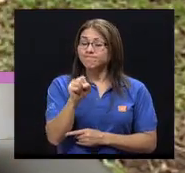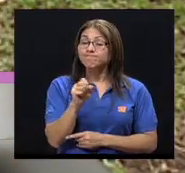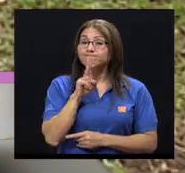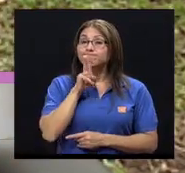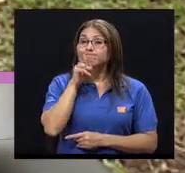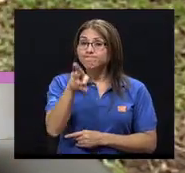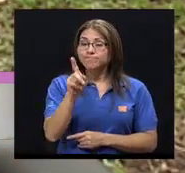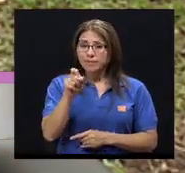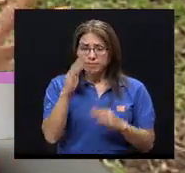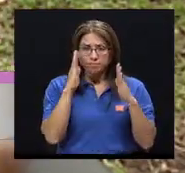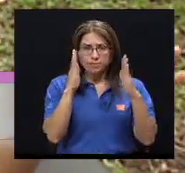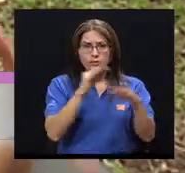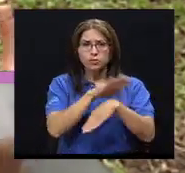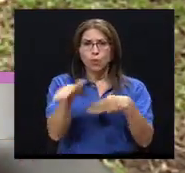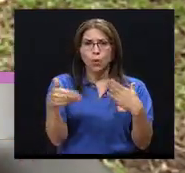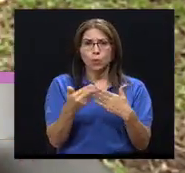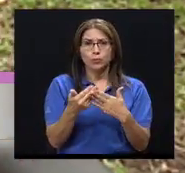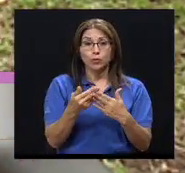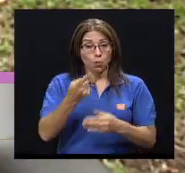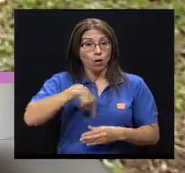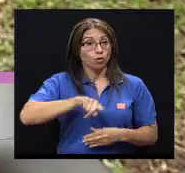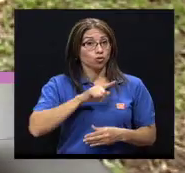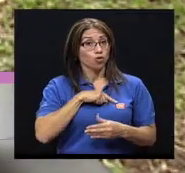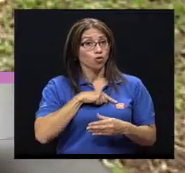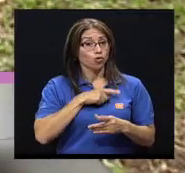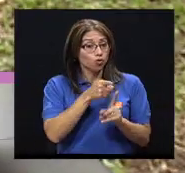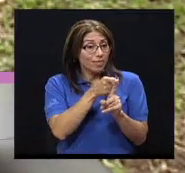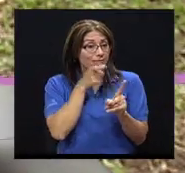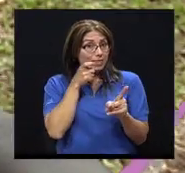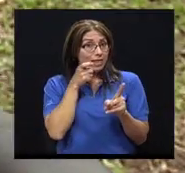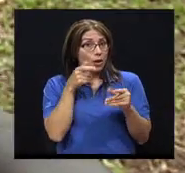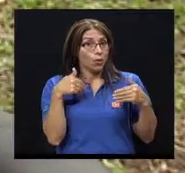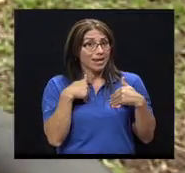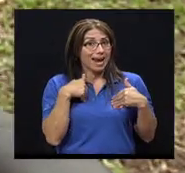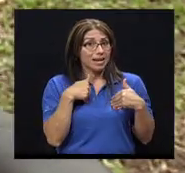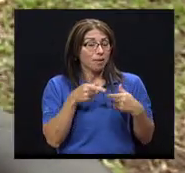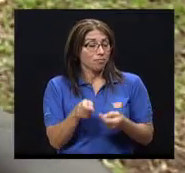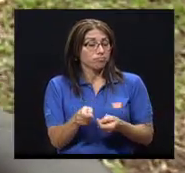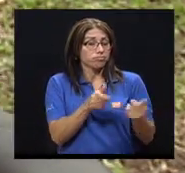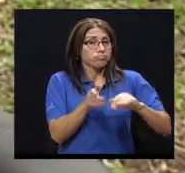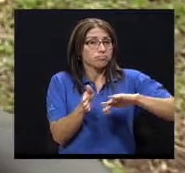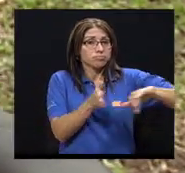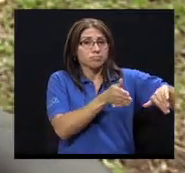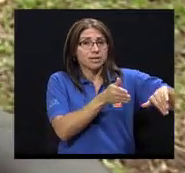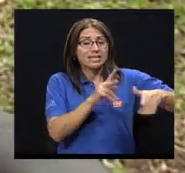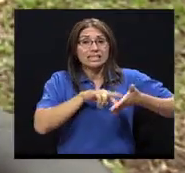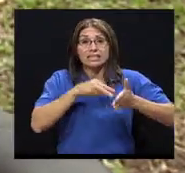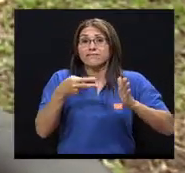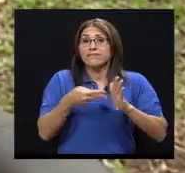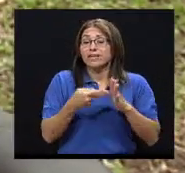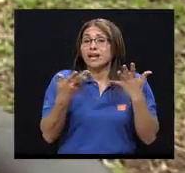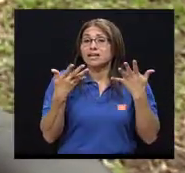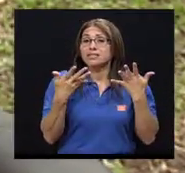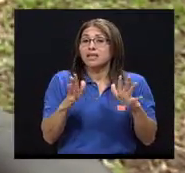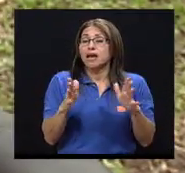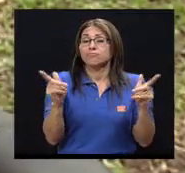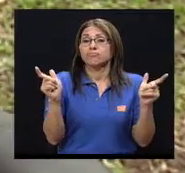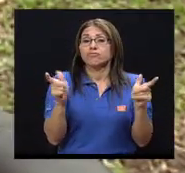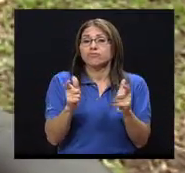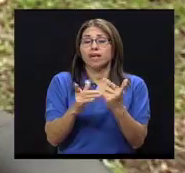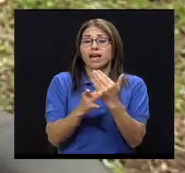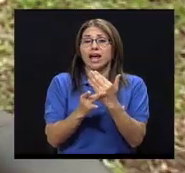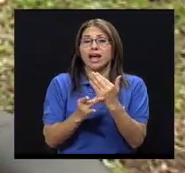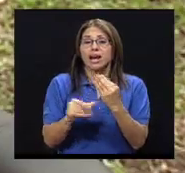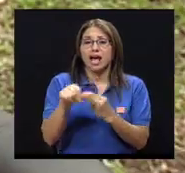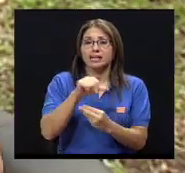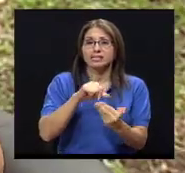Cuando eliminamos productos, en este caso, como los de origen animal, de la alimentación, estamos cortando un porcentaje importante de grasa dentro de la